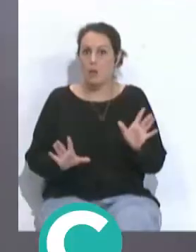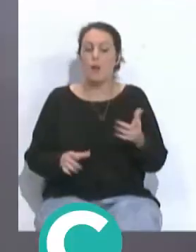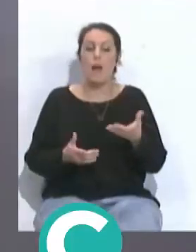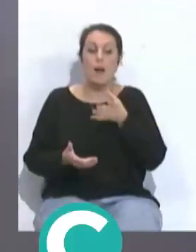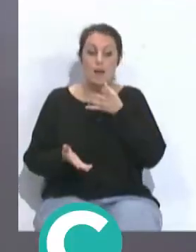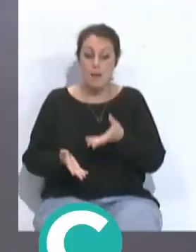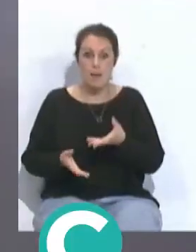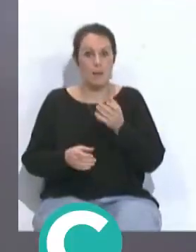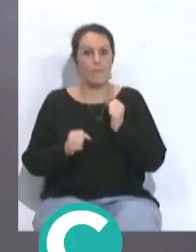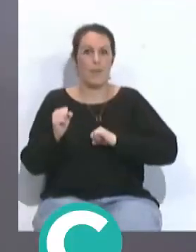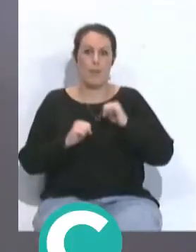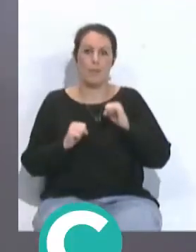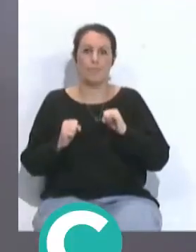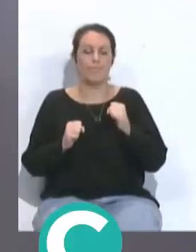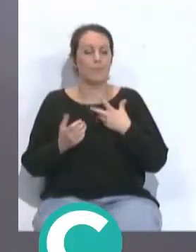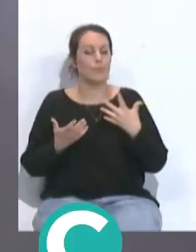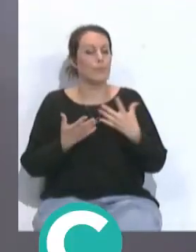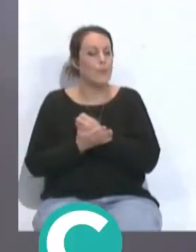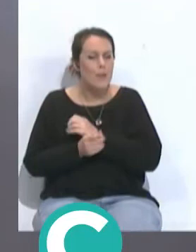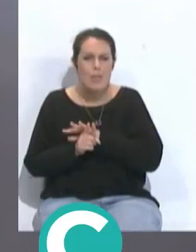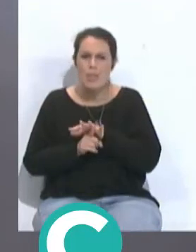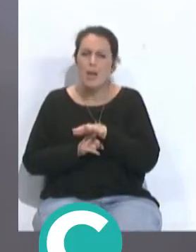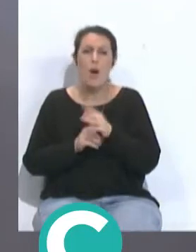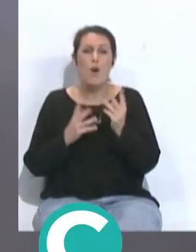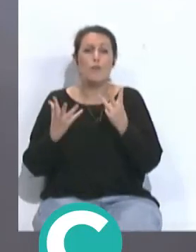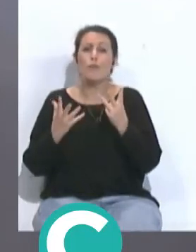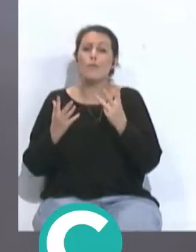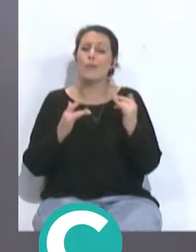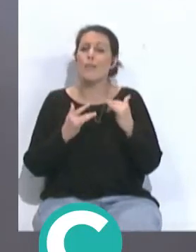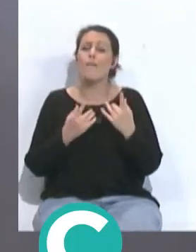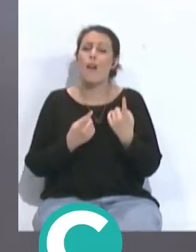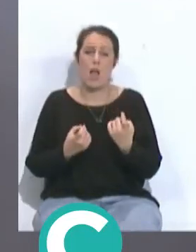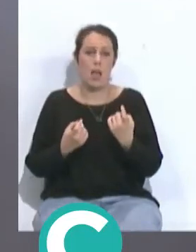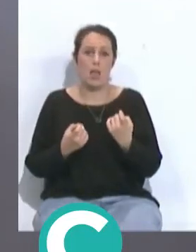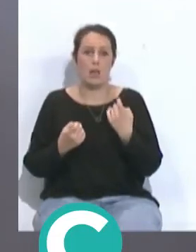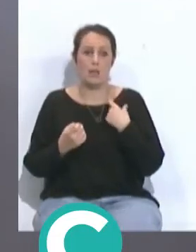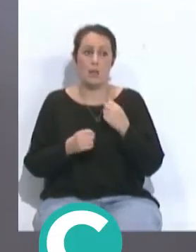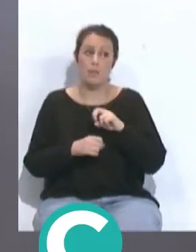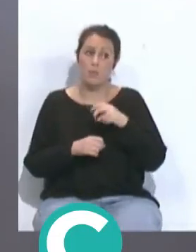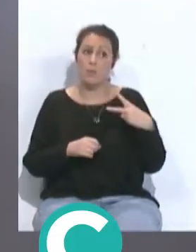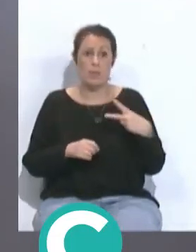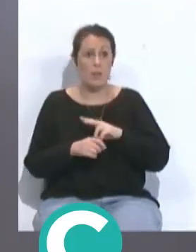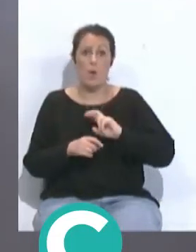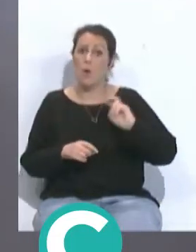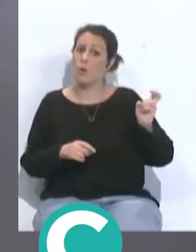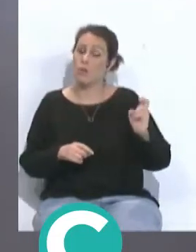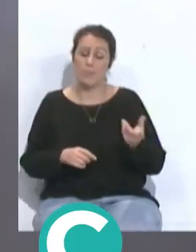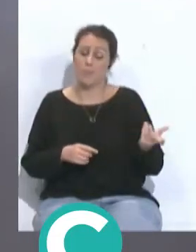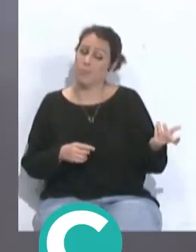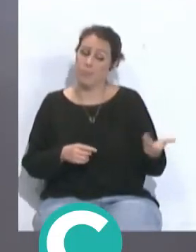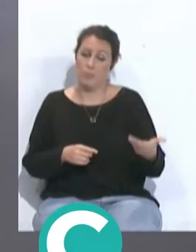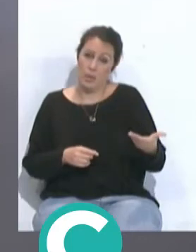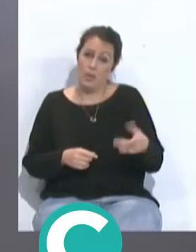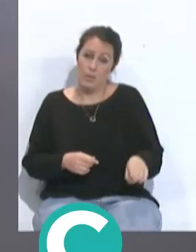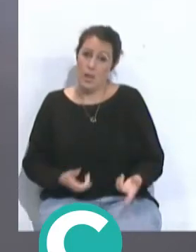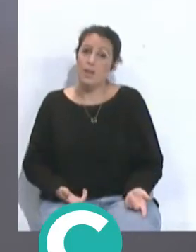hasta altura de competición ya todo influye que quedan ocho partidos y resultados de terceros son ahora mismo tan importantísimos